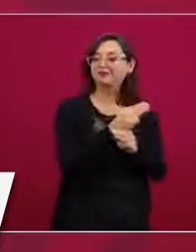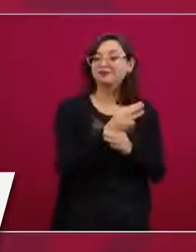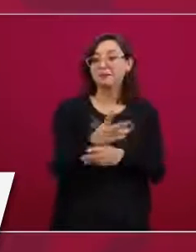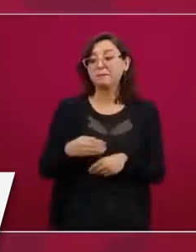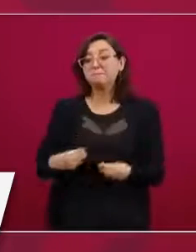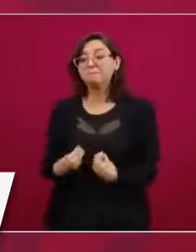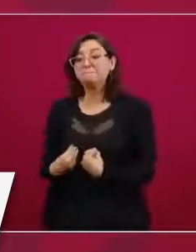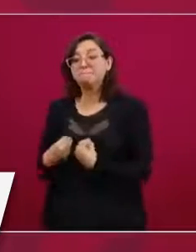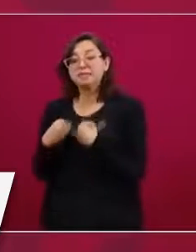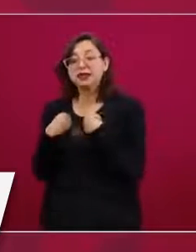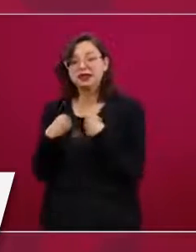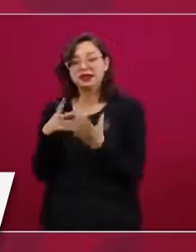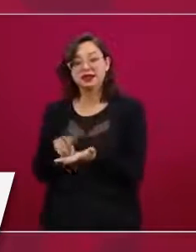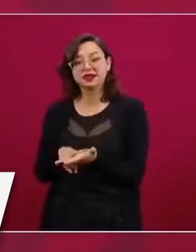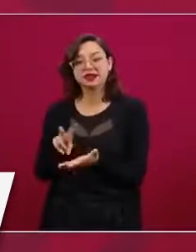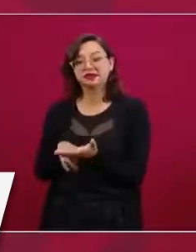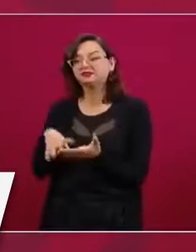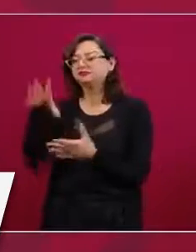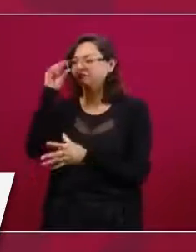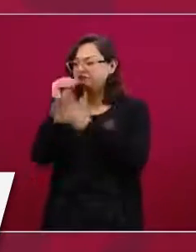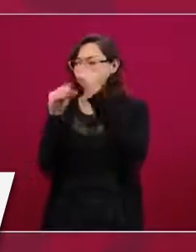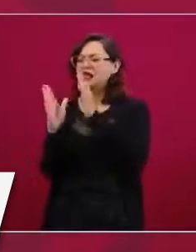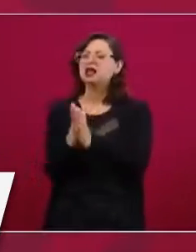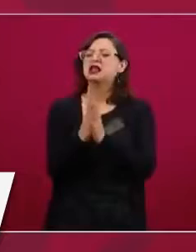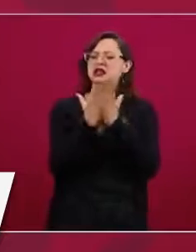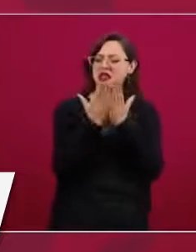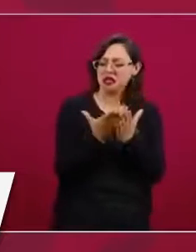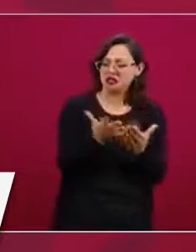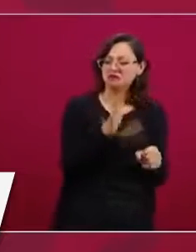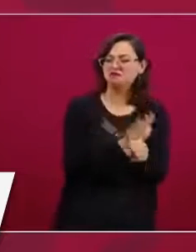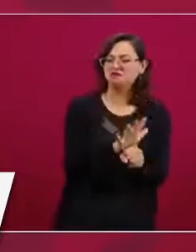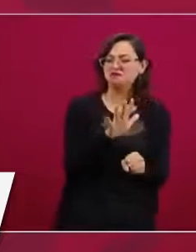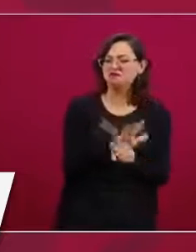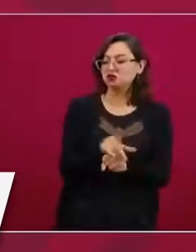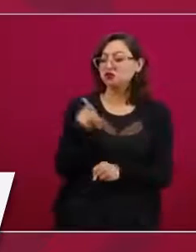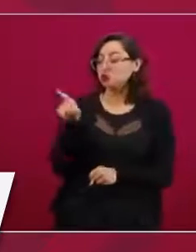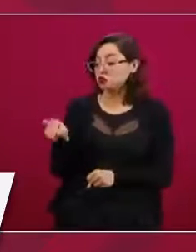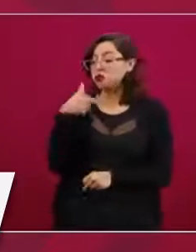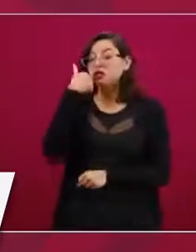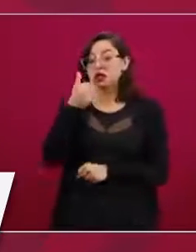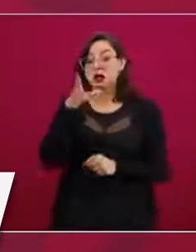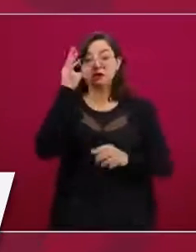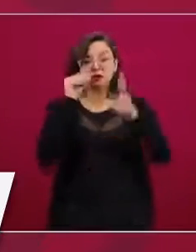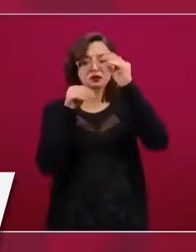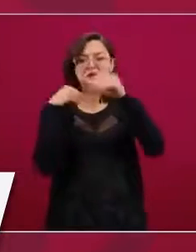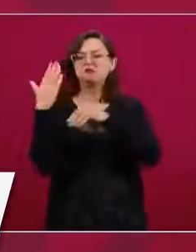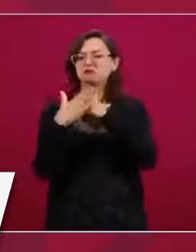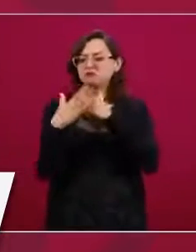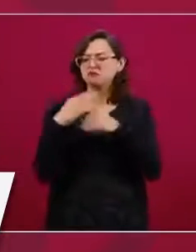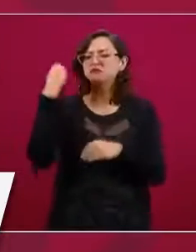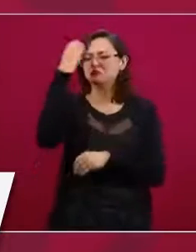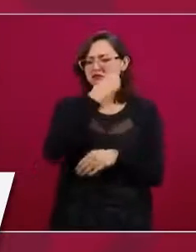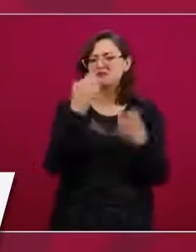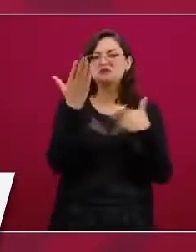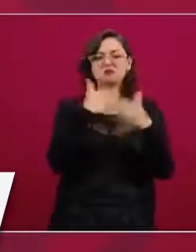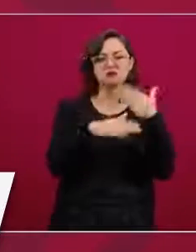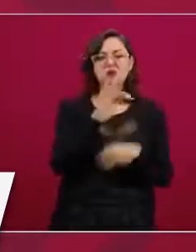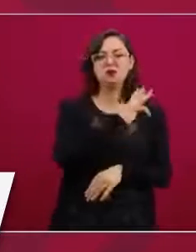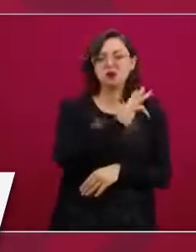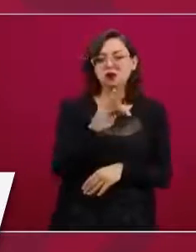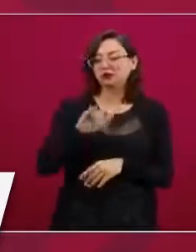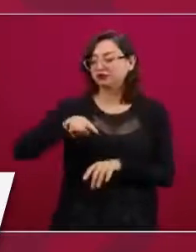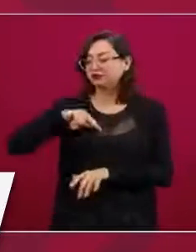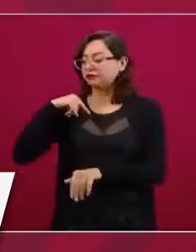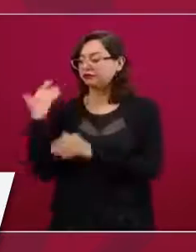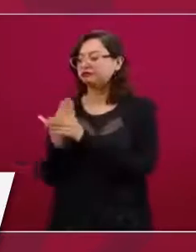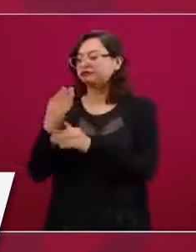tus libros de texto tienes suficiente, con tu actitud hacia el aprendizaje vas a pasar los exámenes, con tu carpeta de experiencias vas a hacerlo